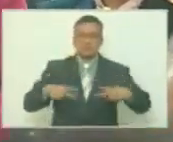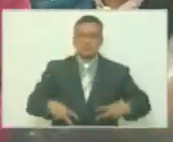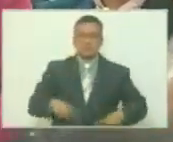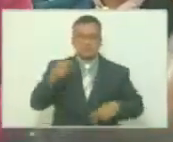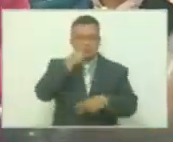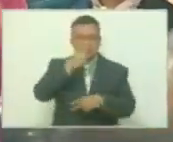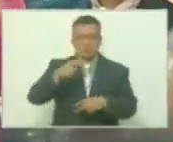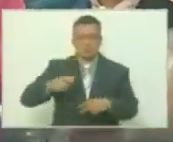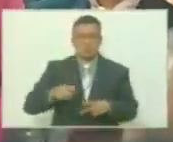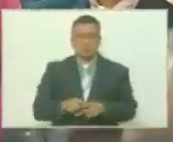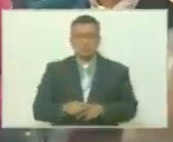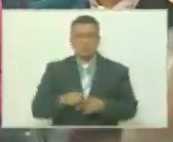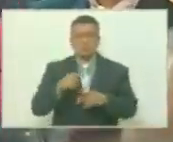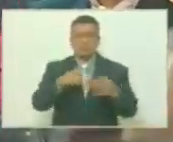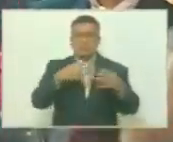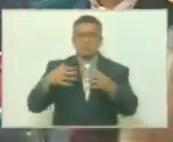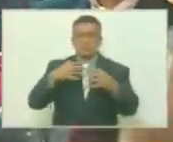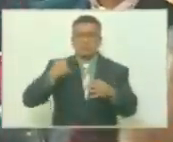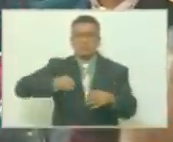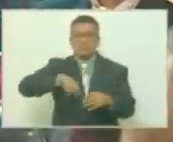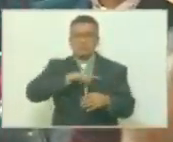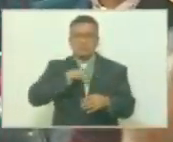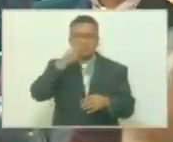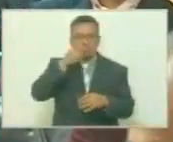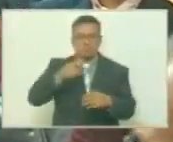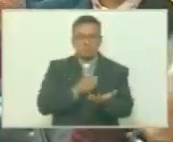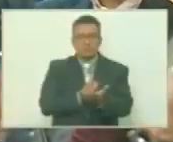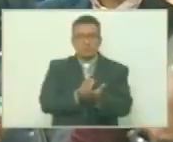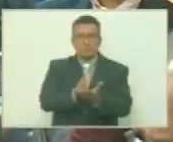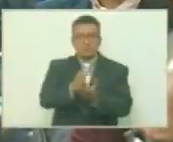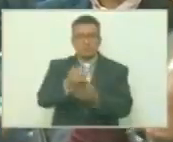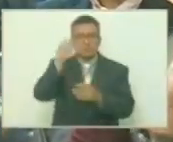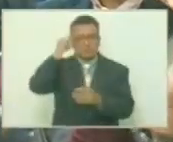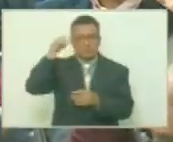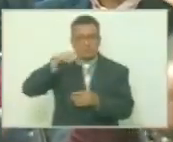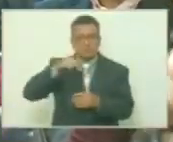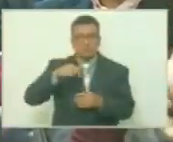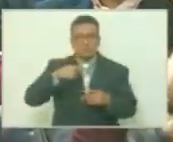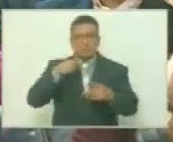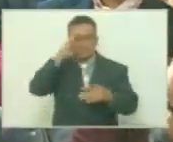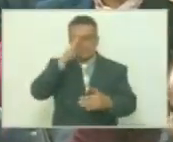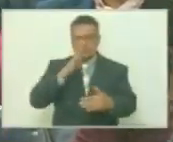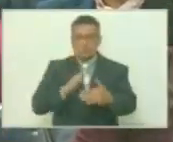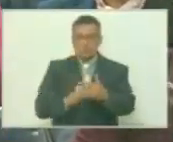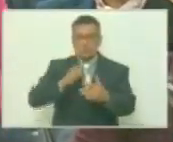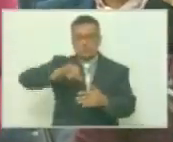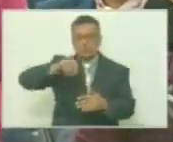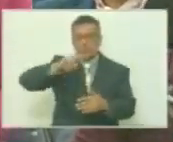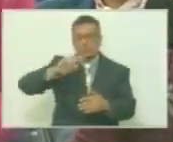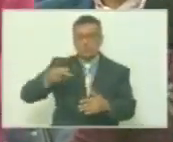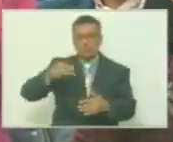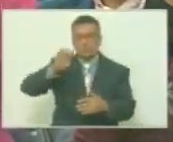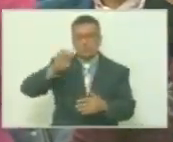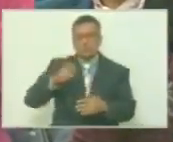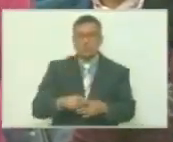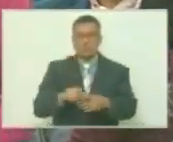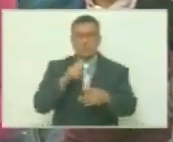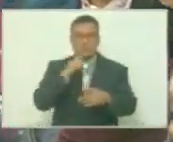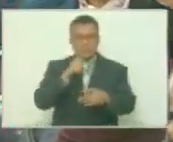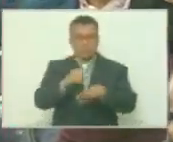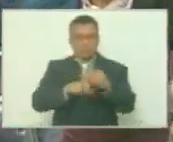pueblo y que la lucha de nuestro pueblo continúe. Hoy rendir homenaje a Jorge Rodríguez es